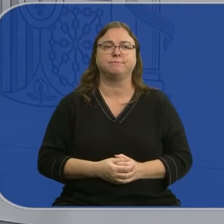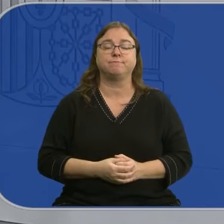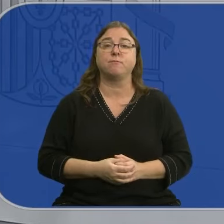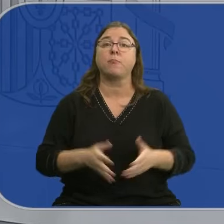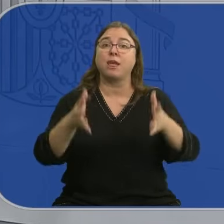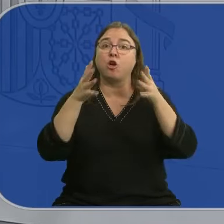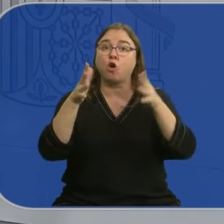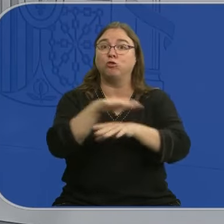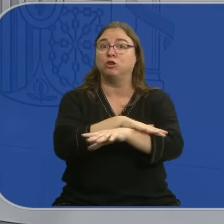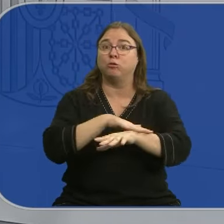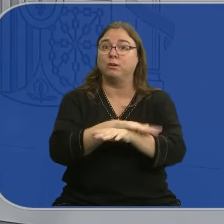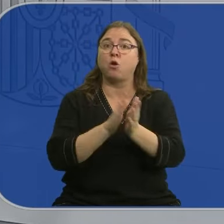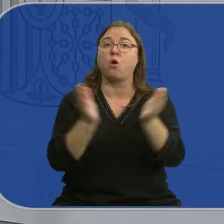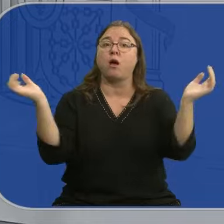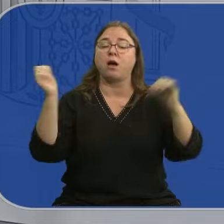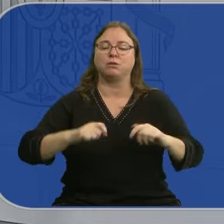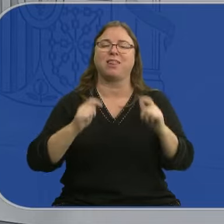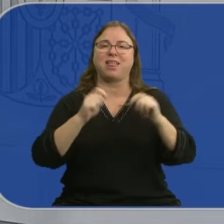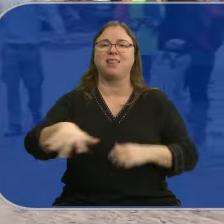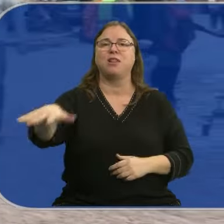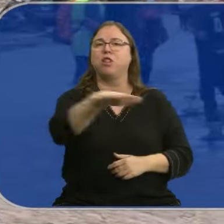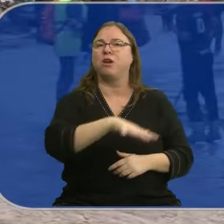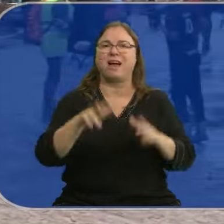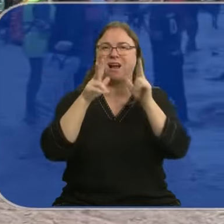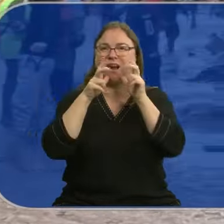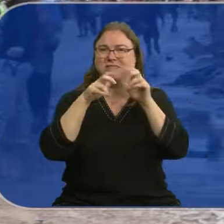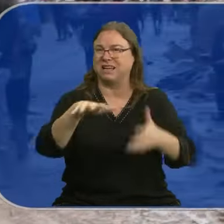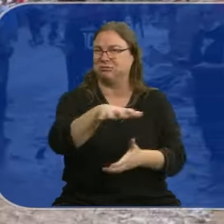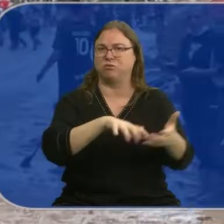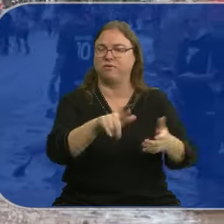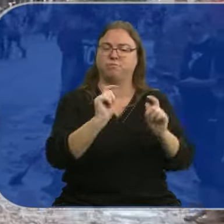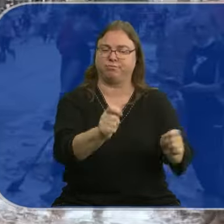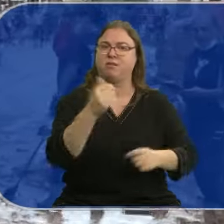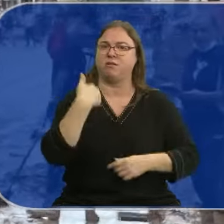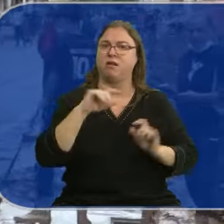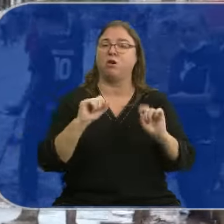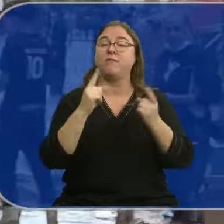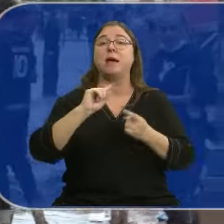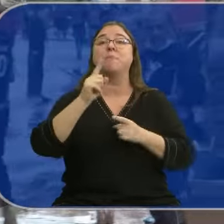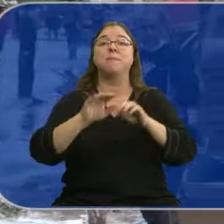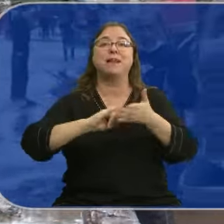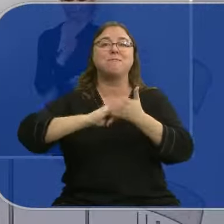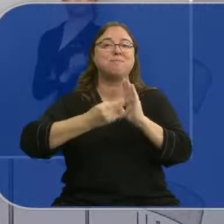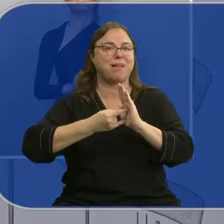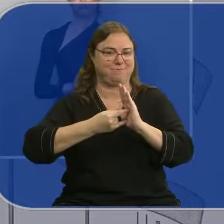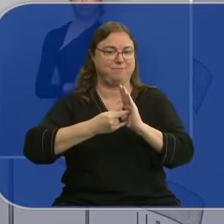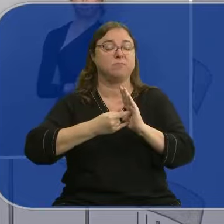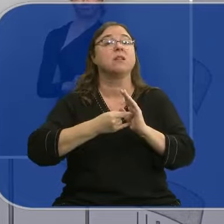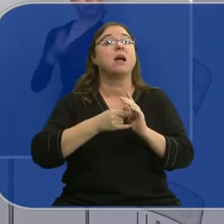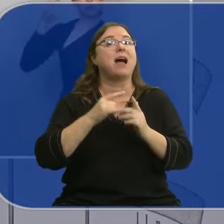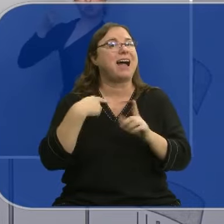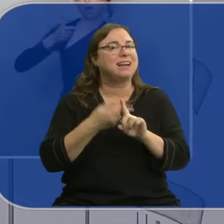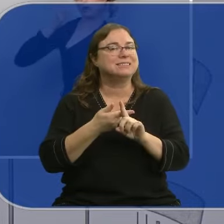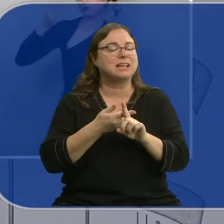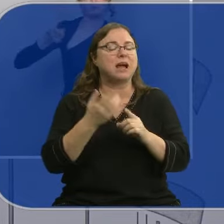El Consejo de Ministros ha aprobado la declaración de zona catastrófica y la primera parte de su plan para hacer frente a las consecuencias de la DANA. Que durará